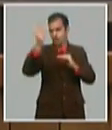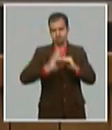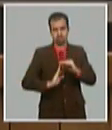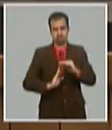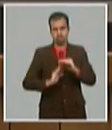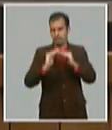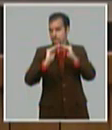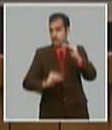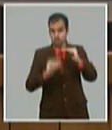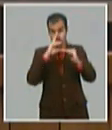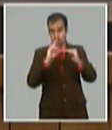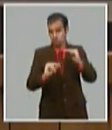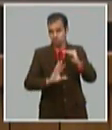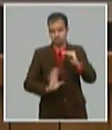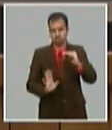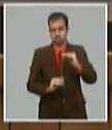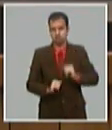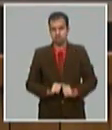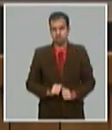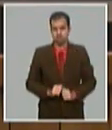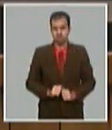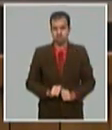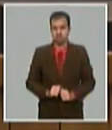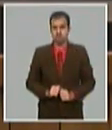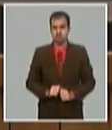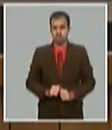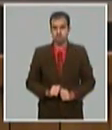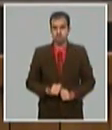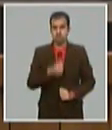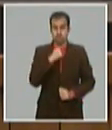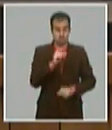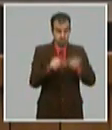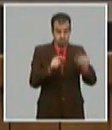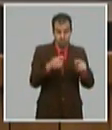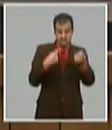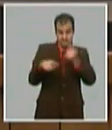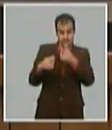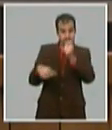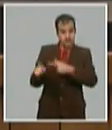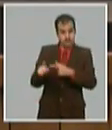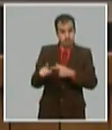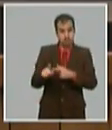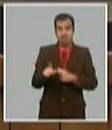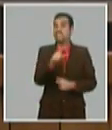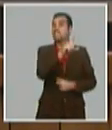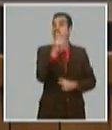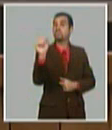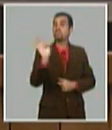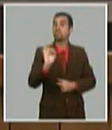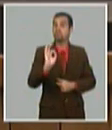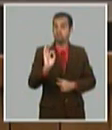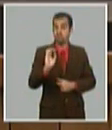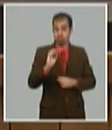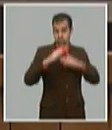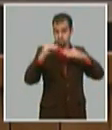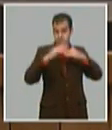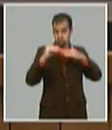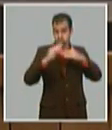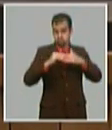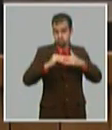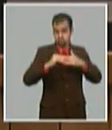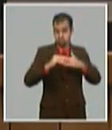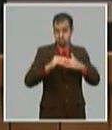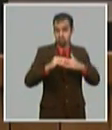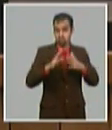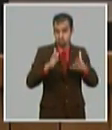el principal incentivo que tiene esto es que el que vende a ese mercado retiene el 100% de la divisa por eso